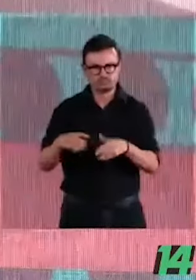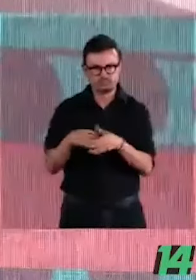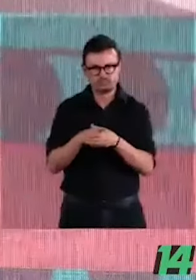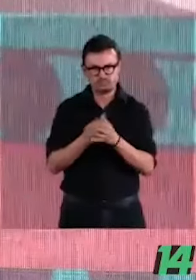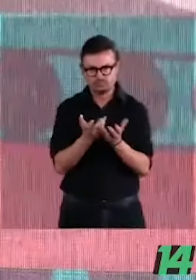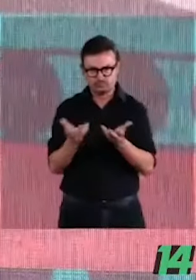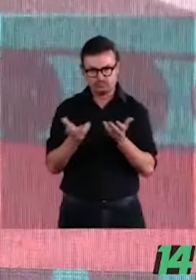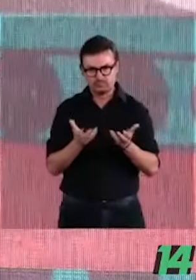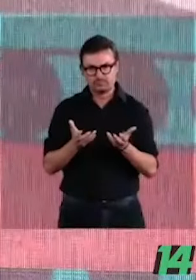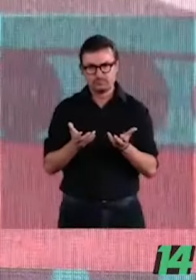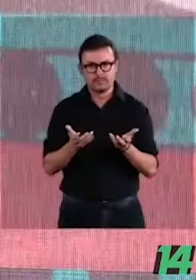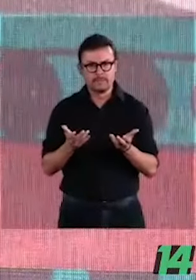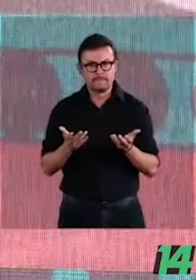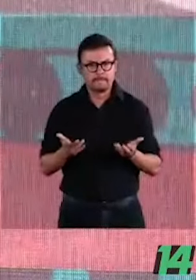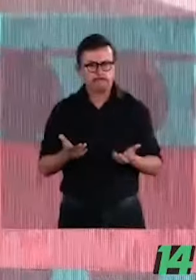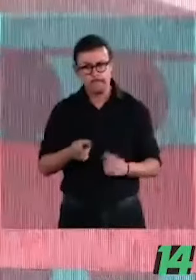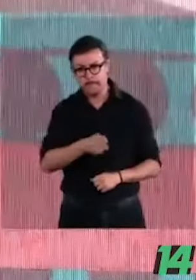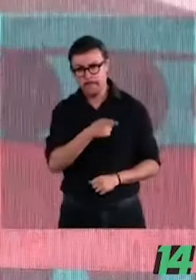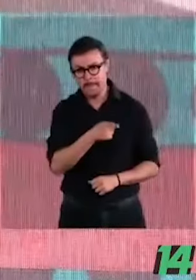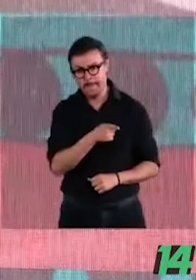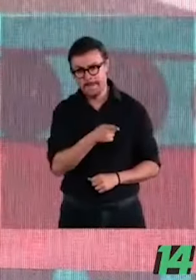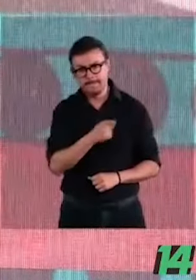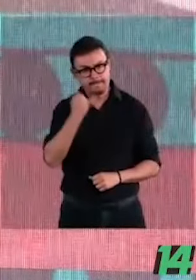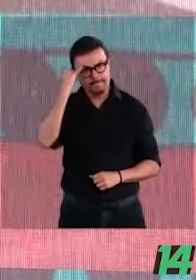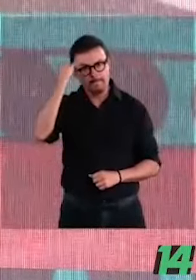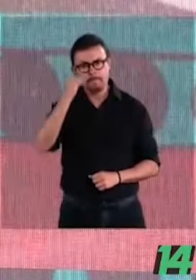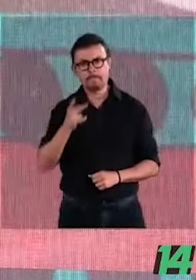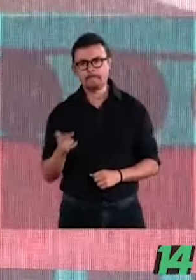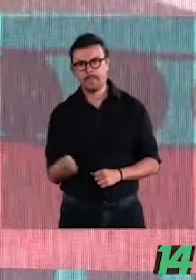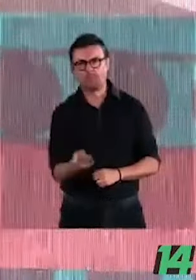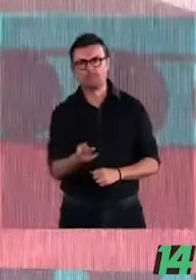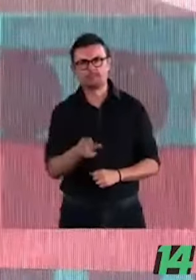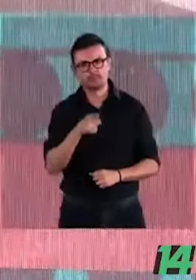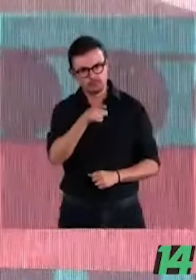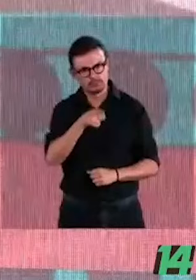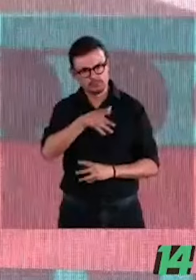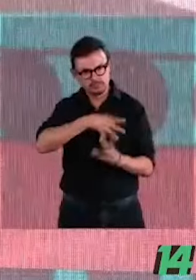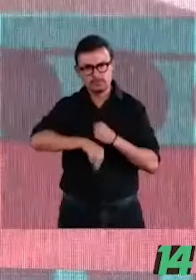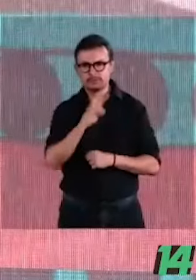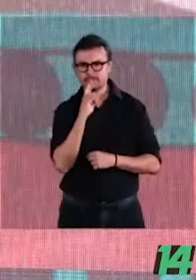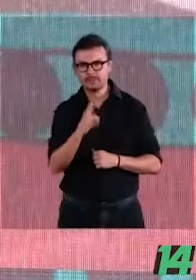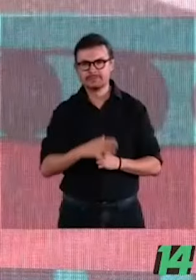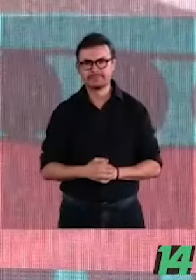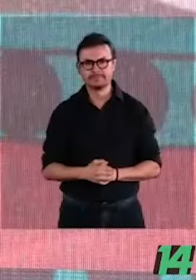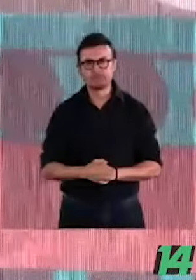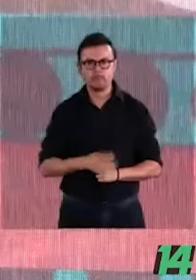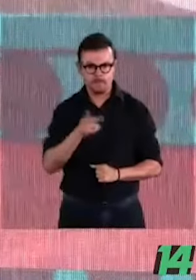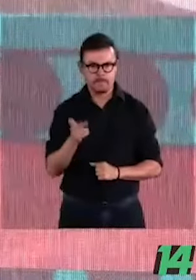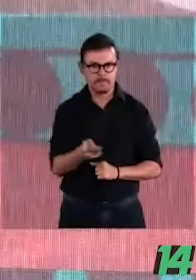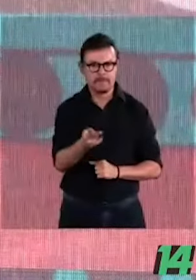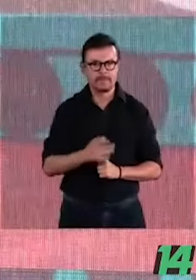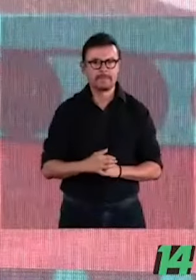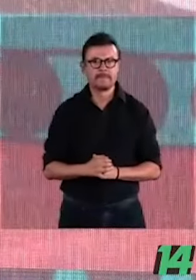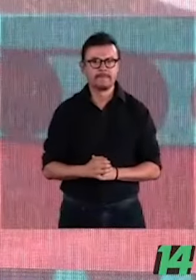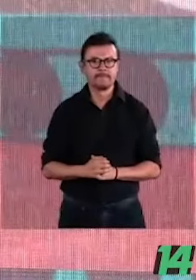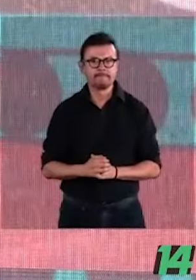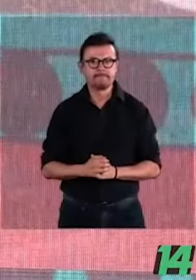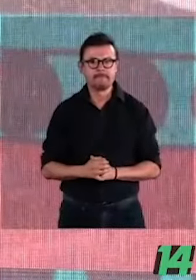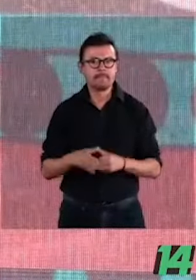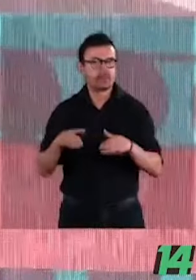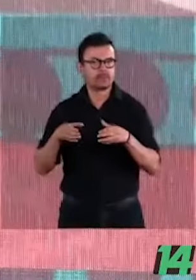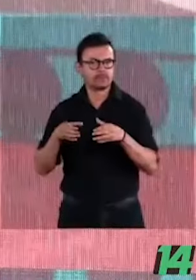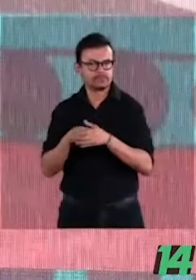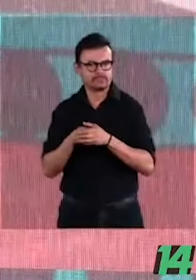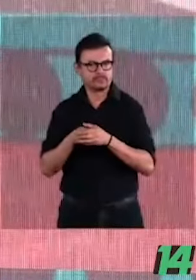pero es la pregunta que se hizo, que tienen que contestar, referirse a ella. ¿Cuál debe ser el papel que juegue el poder judicial